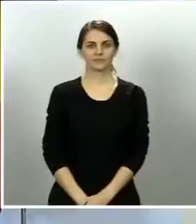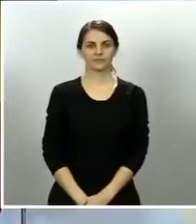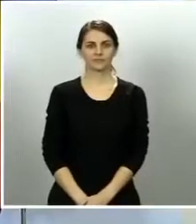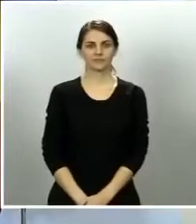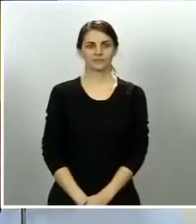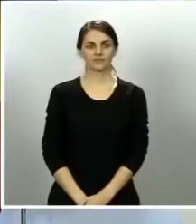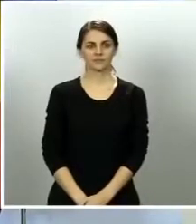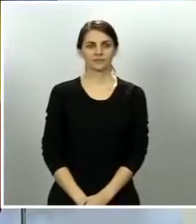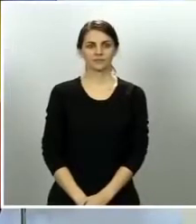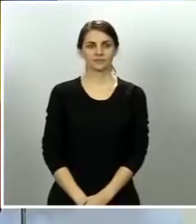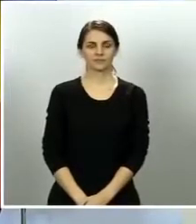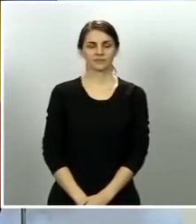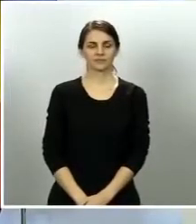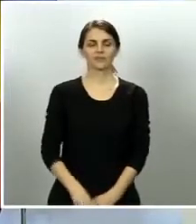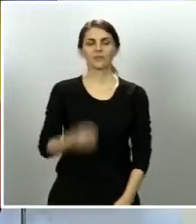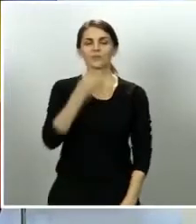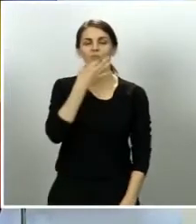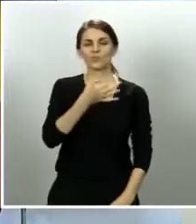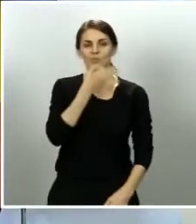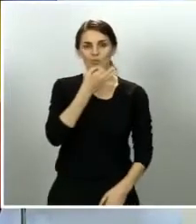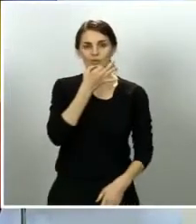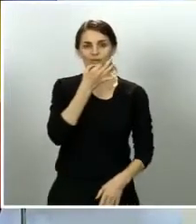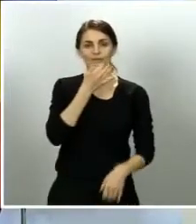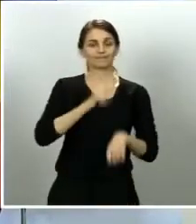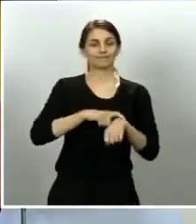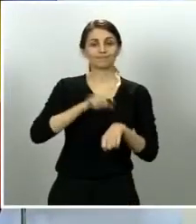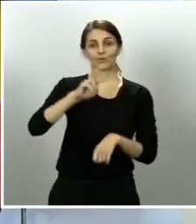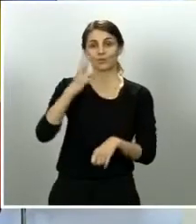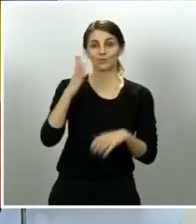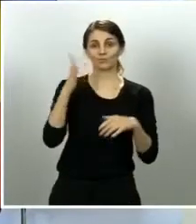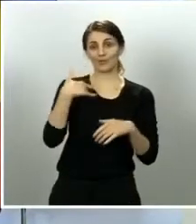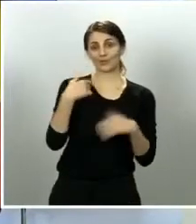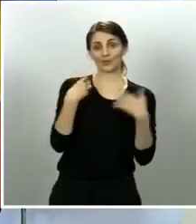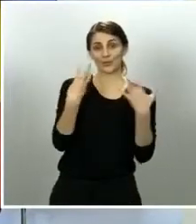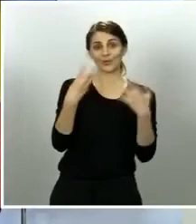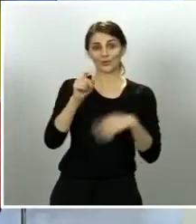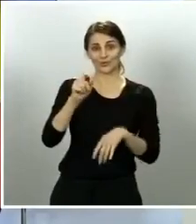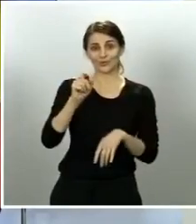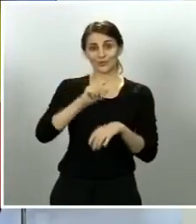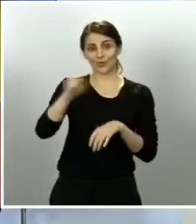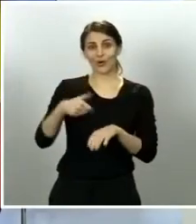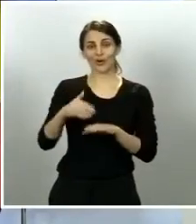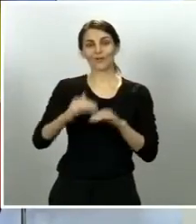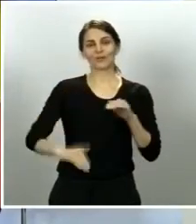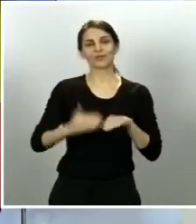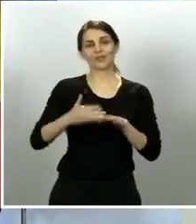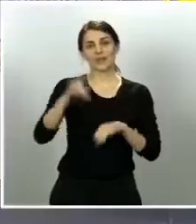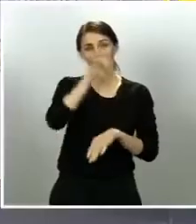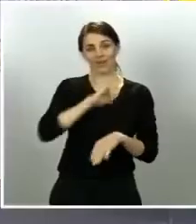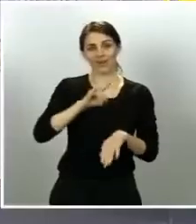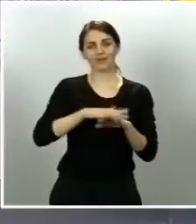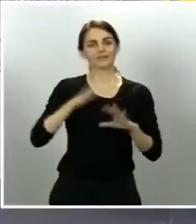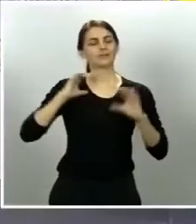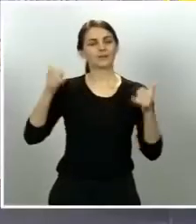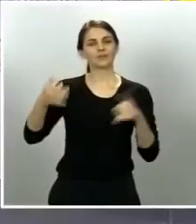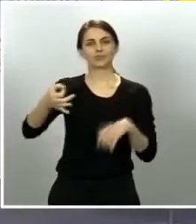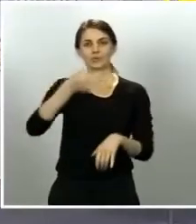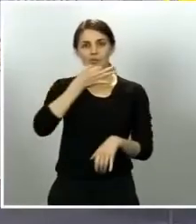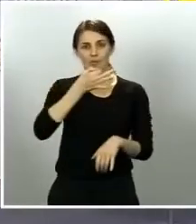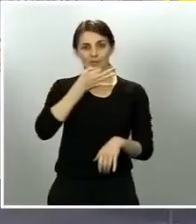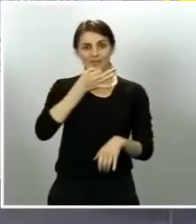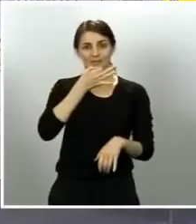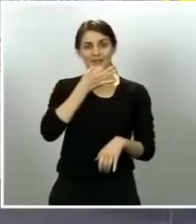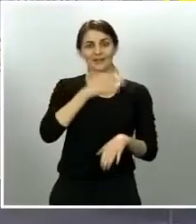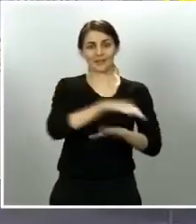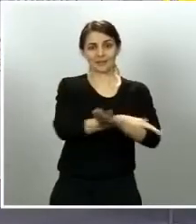Muy buenas tardes, son las 2 menos 8 minutos de la tarde, una hora menos en Canarias. Comienza la comparecencia de prensa del ministro de Sanidad,